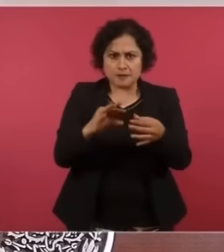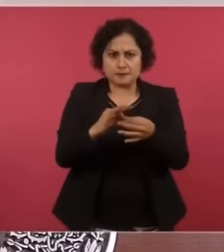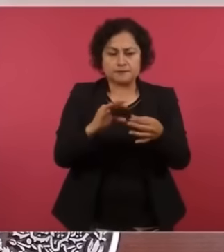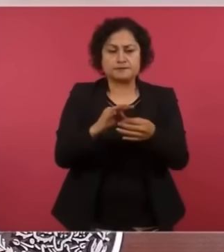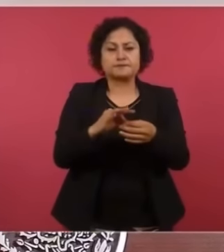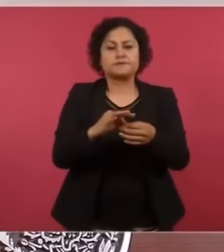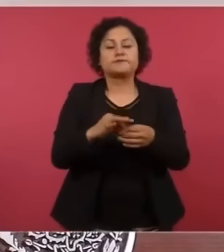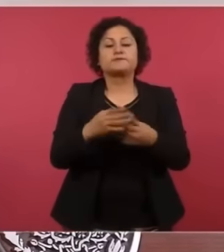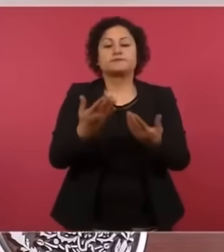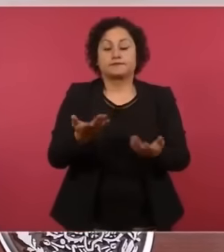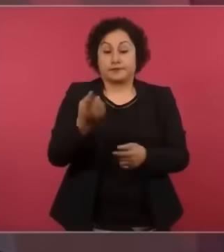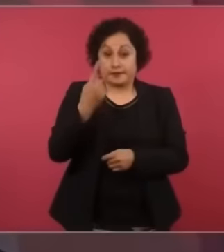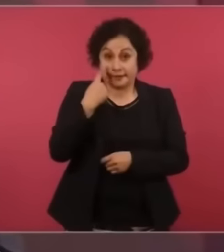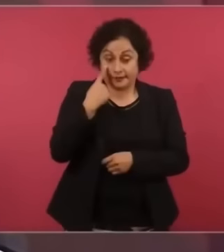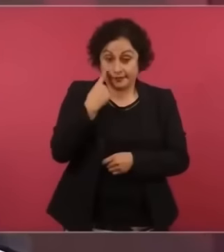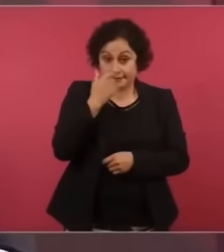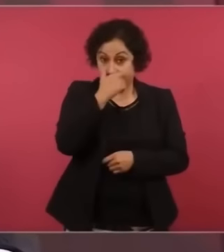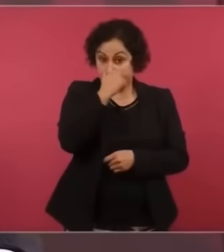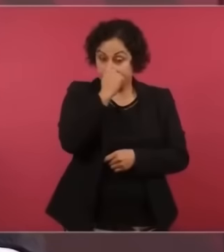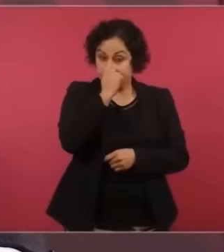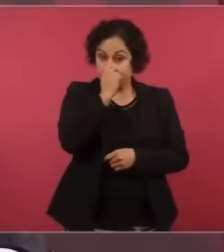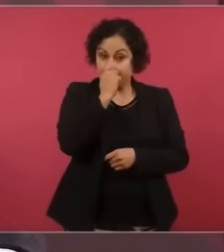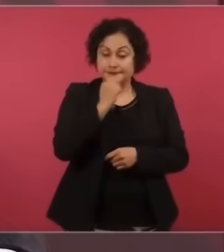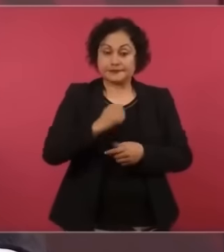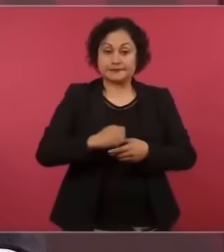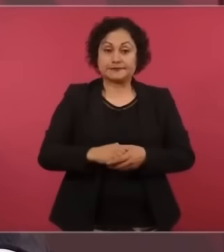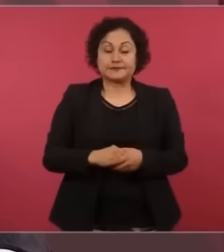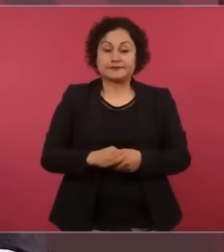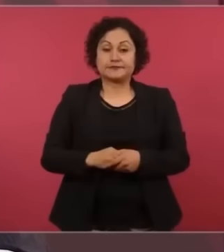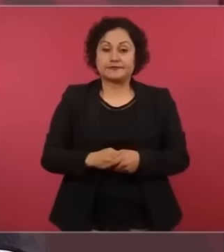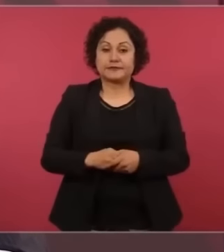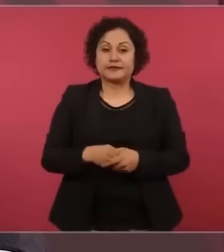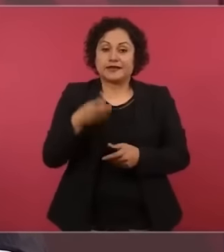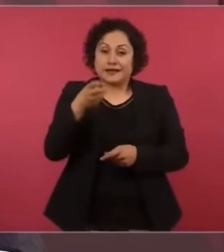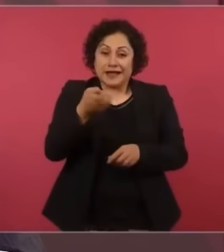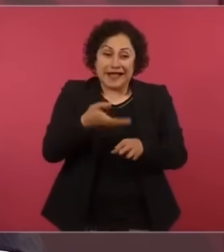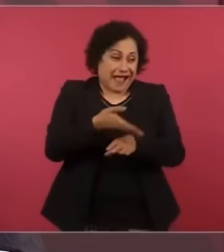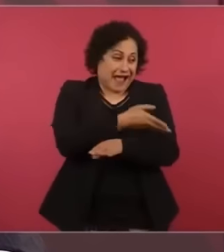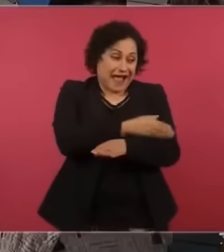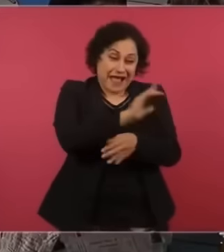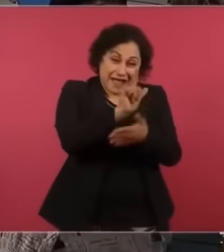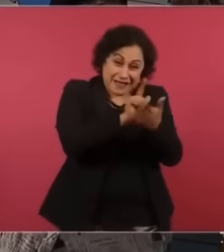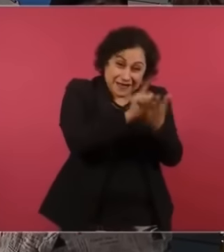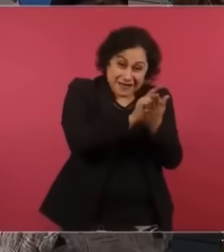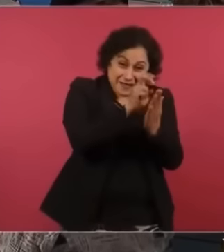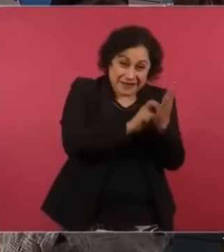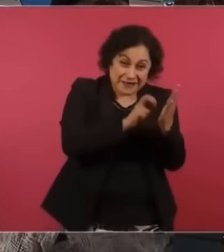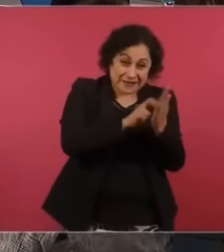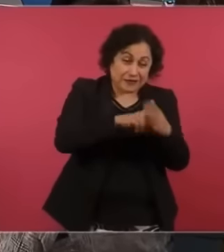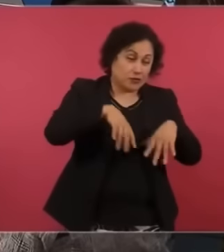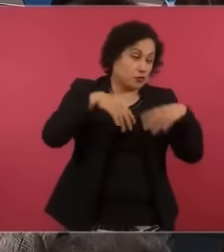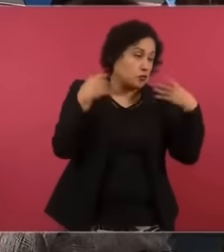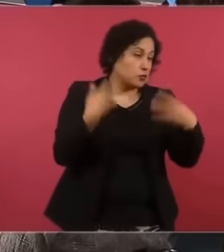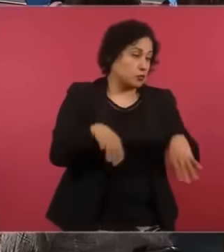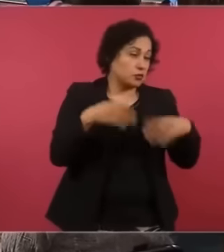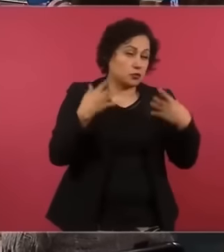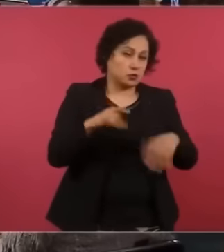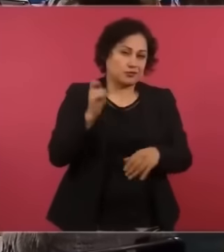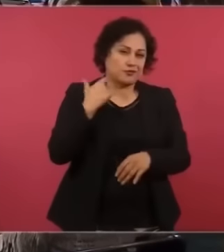tan infame esa reforma de cedillo